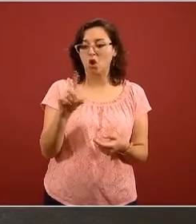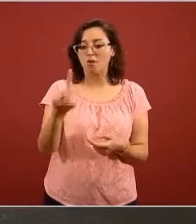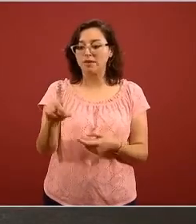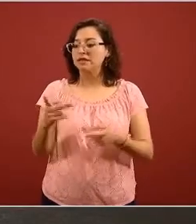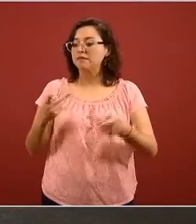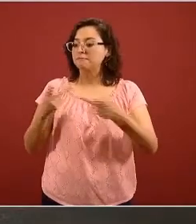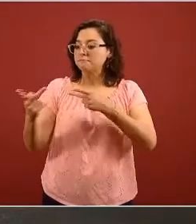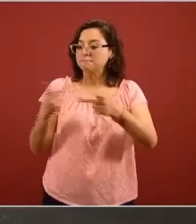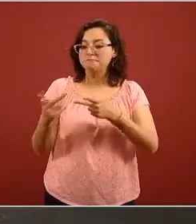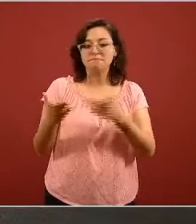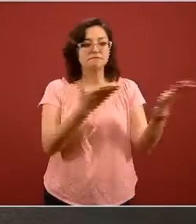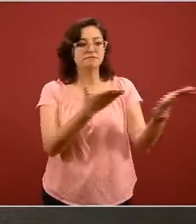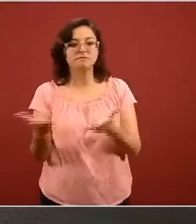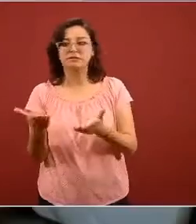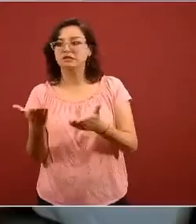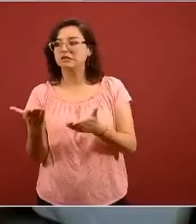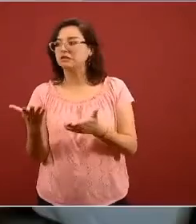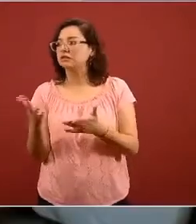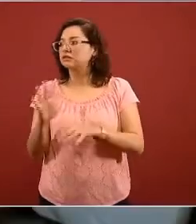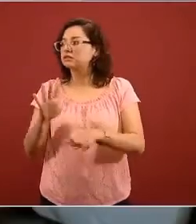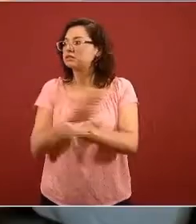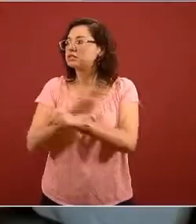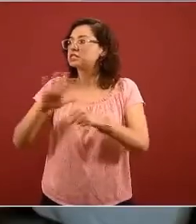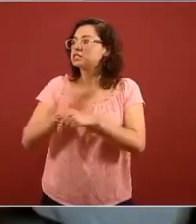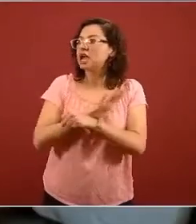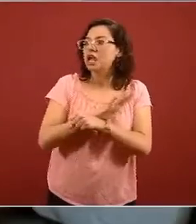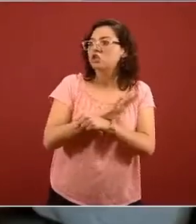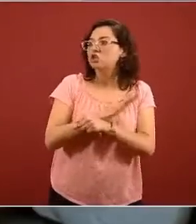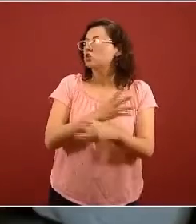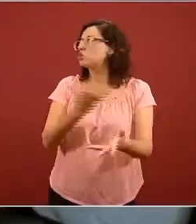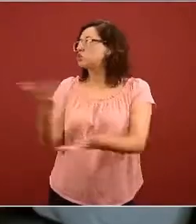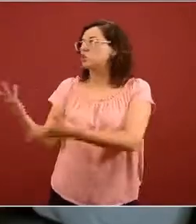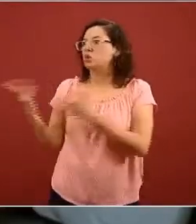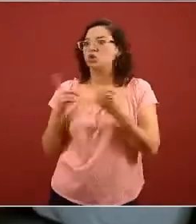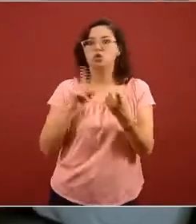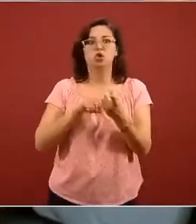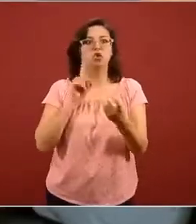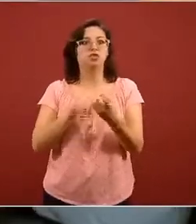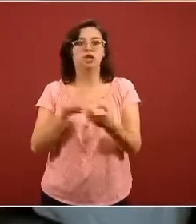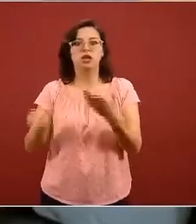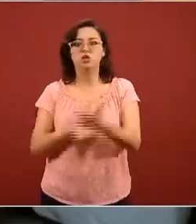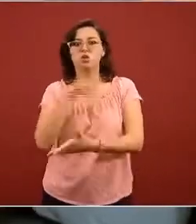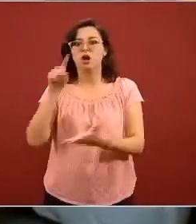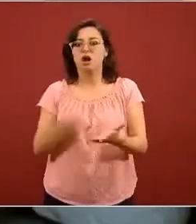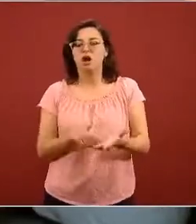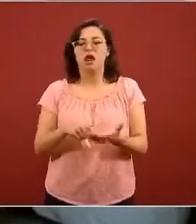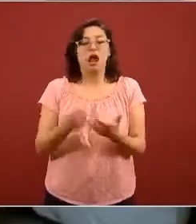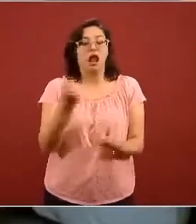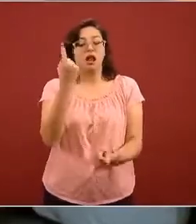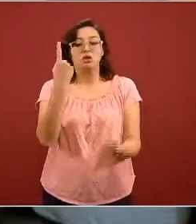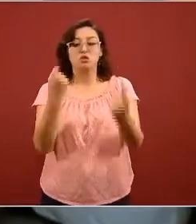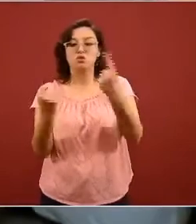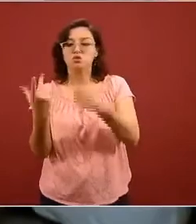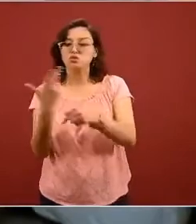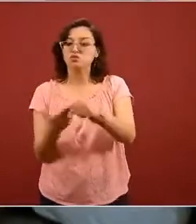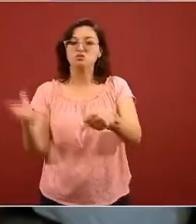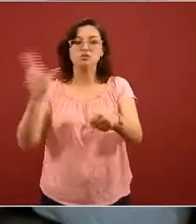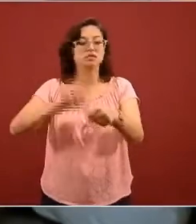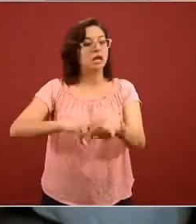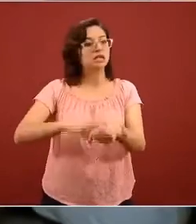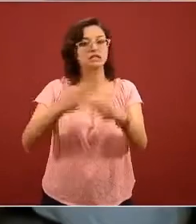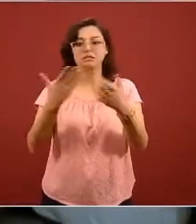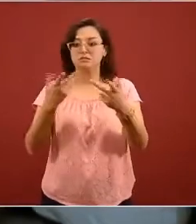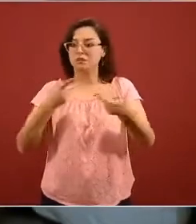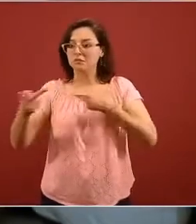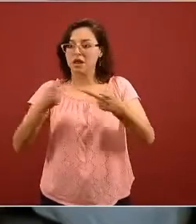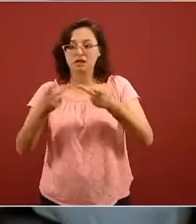previstas llegue el paciente y hay que buscarle un espacio ni modo que le digas que no y están llegando a zonas digamos no preparadas y